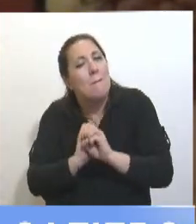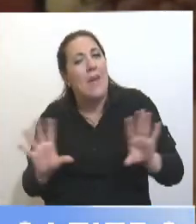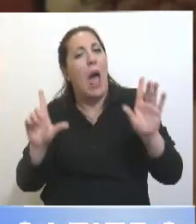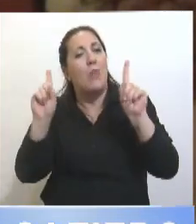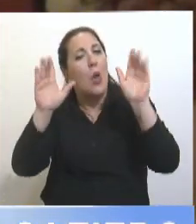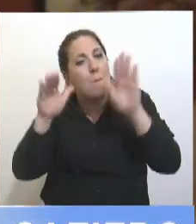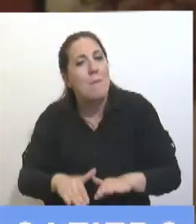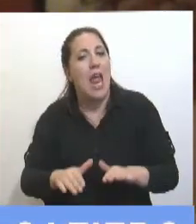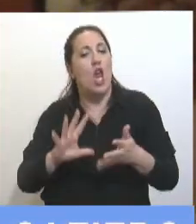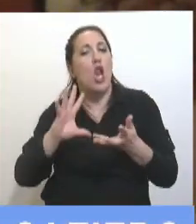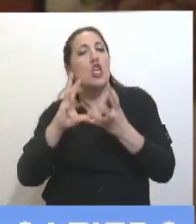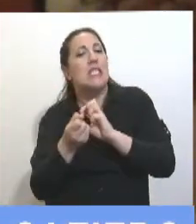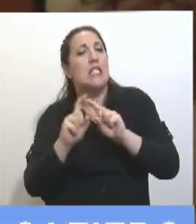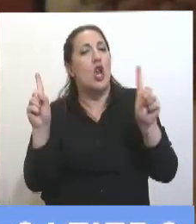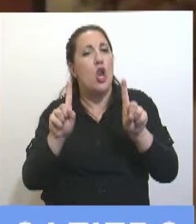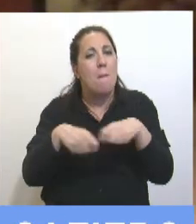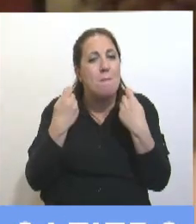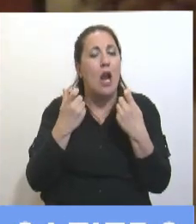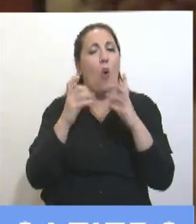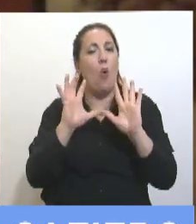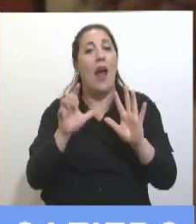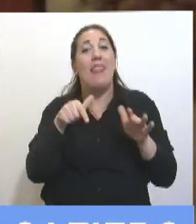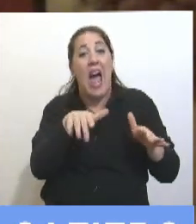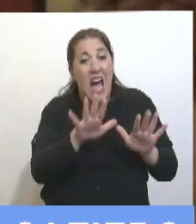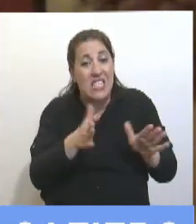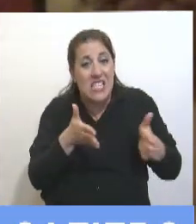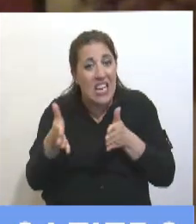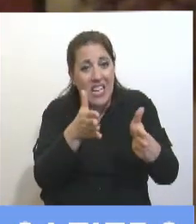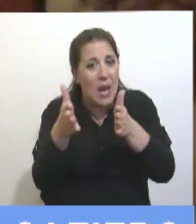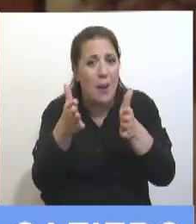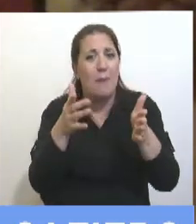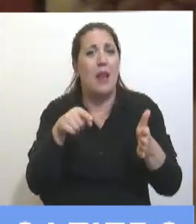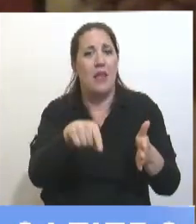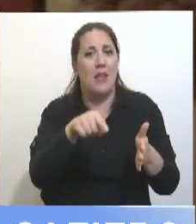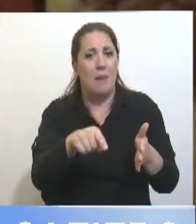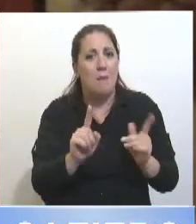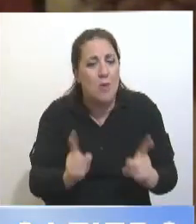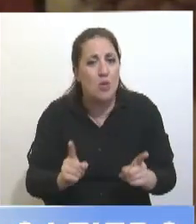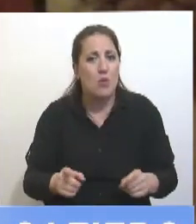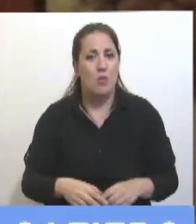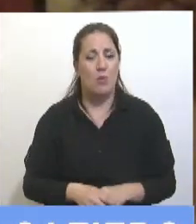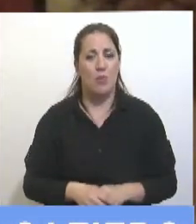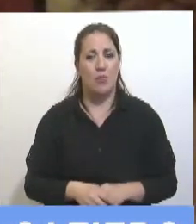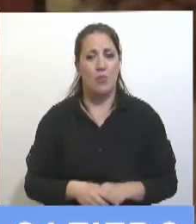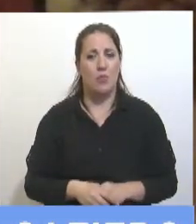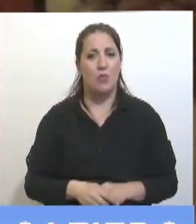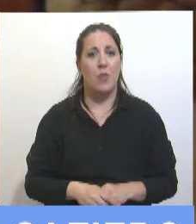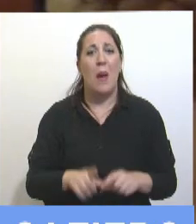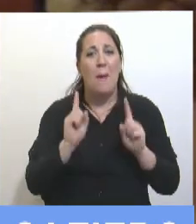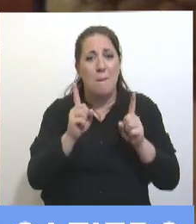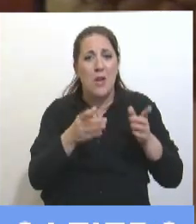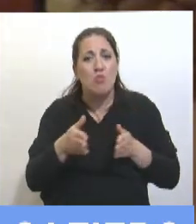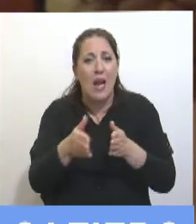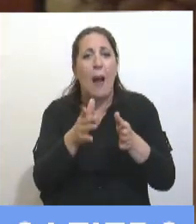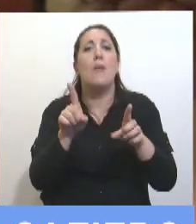menos dañinos. Y el camino que están tomando es más dañino. Y sabe que va a ser el mismo camino